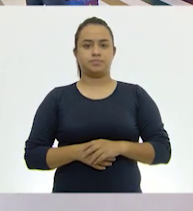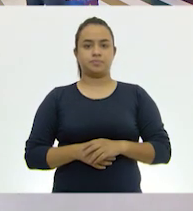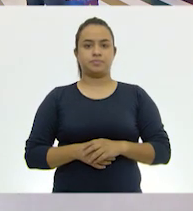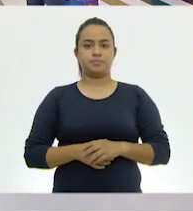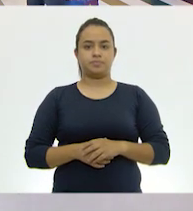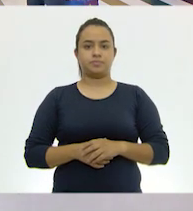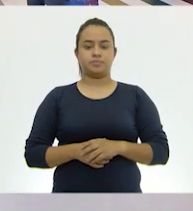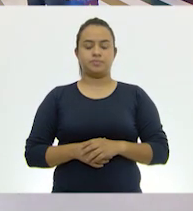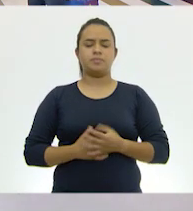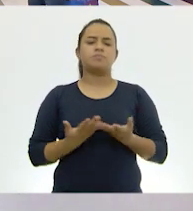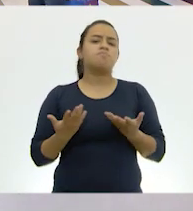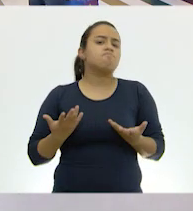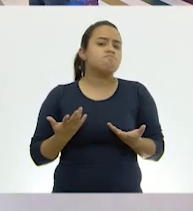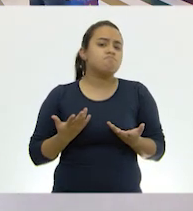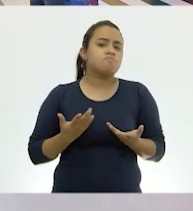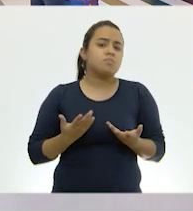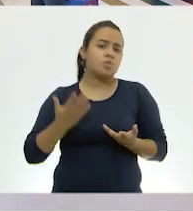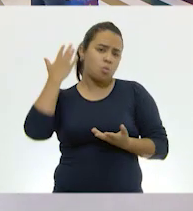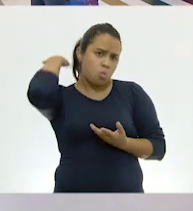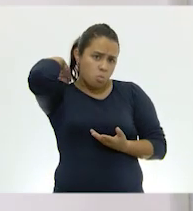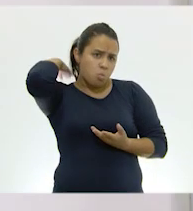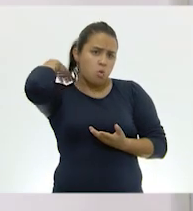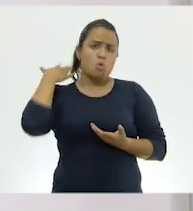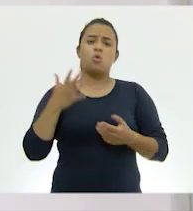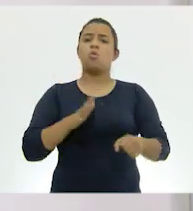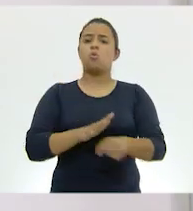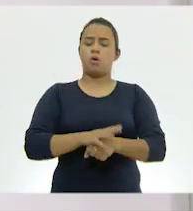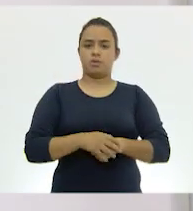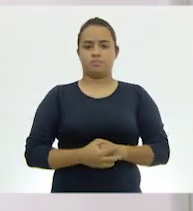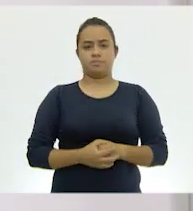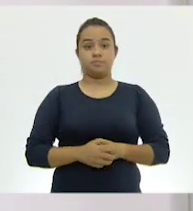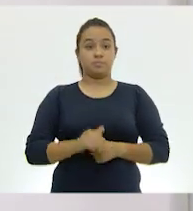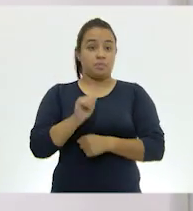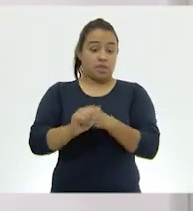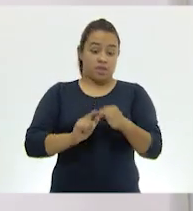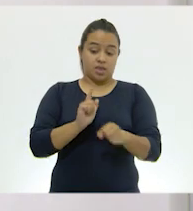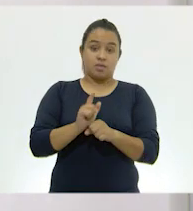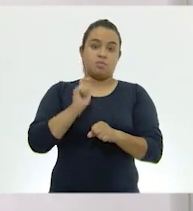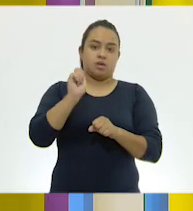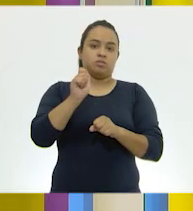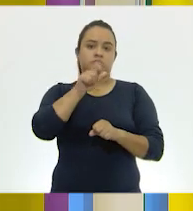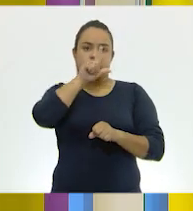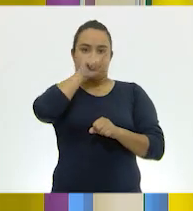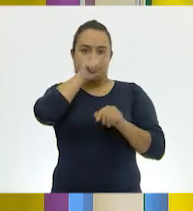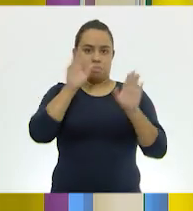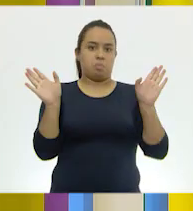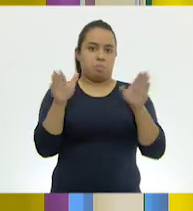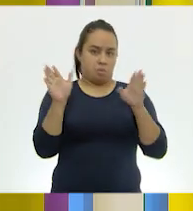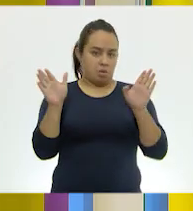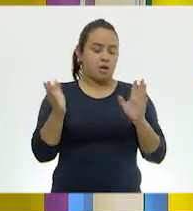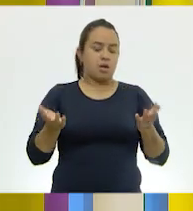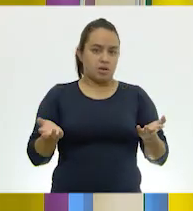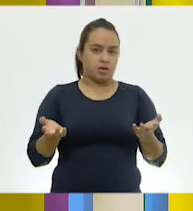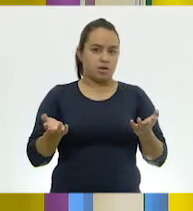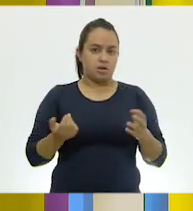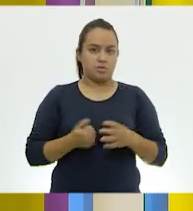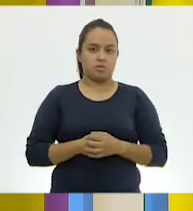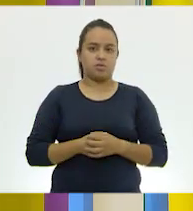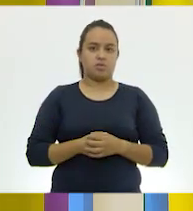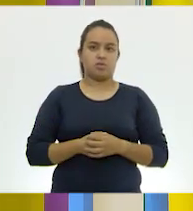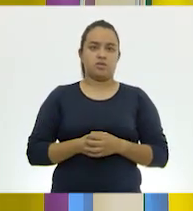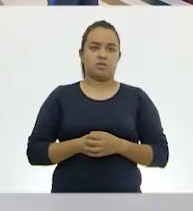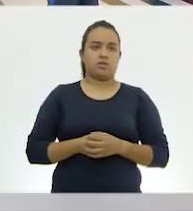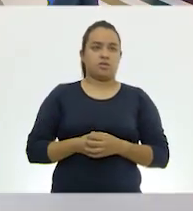¿Y qué tal pulmonar? Pulmonar podemos poner un ave. Ah, bueno, sí. Un ave. Bueno,